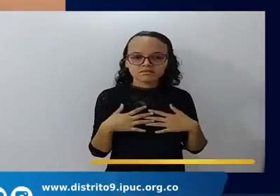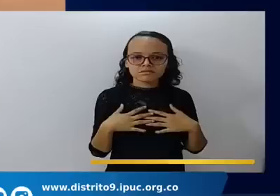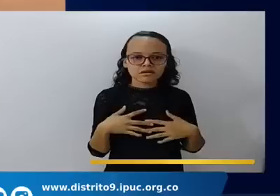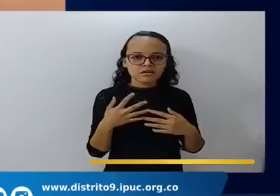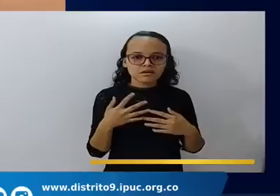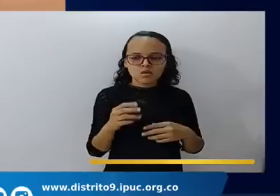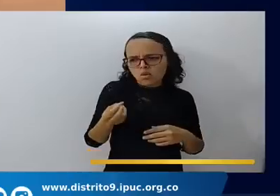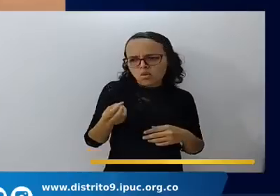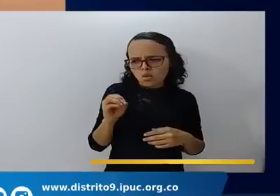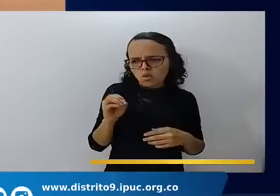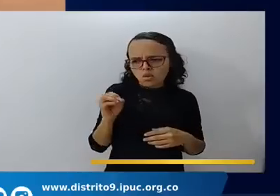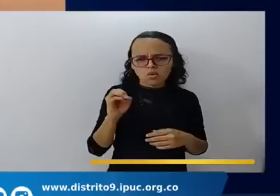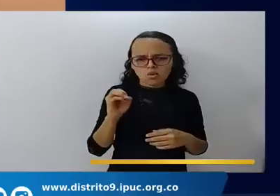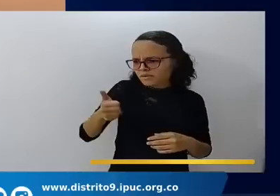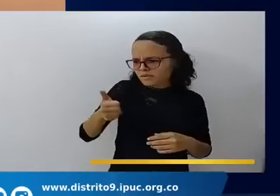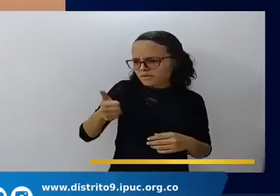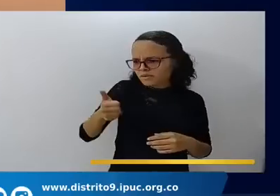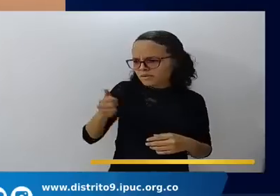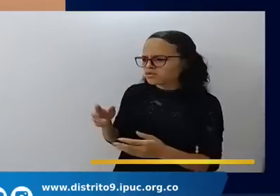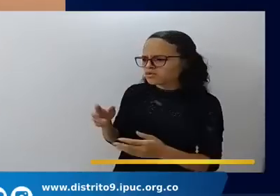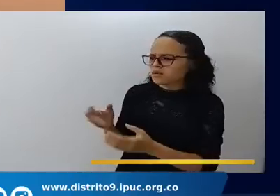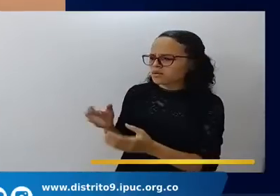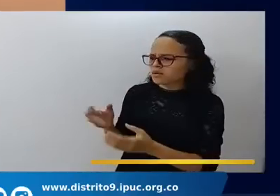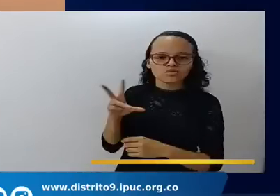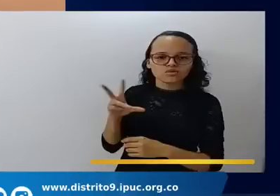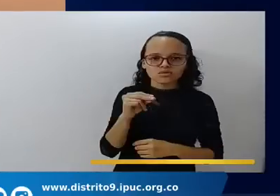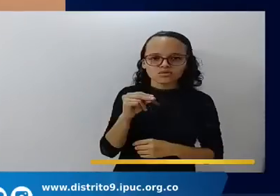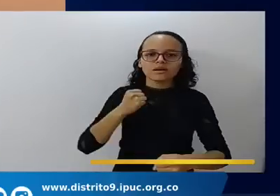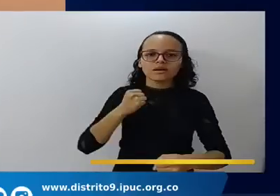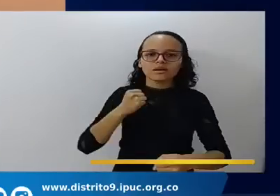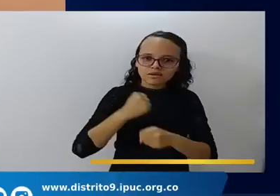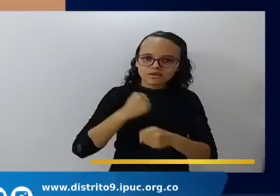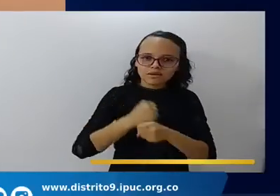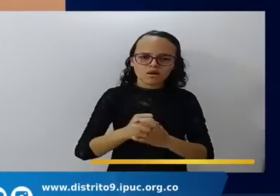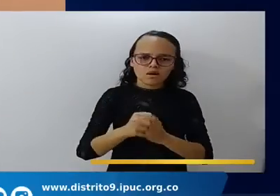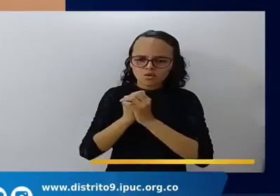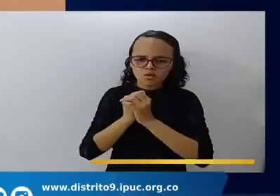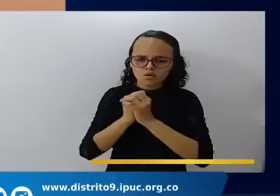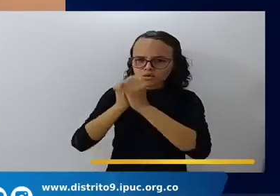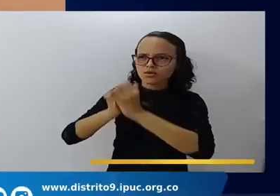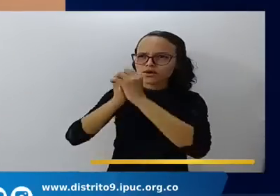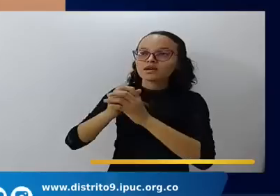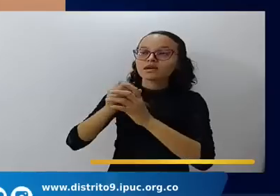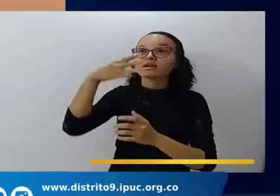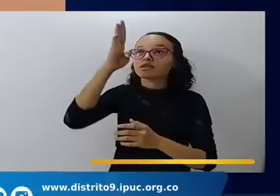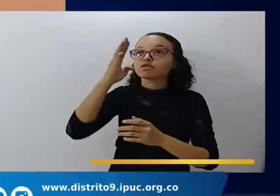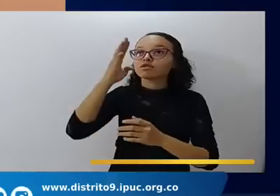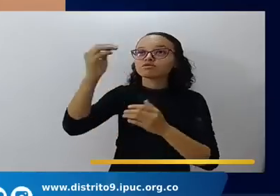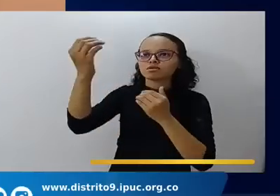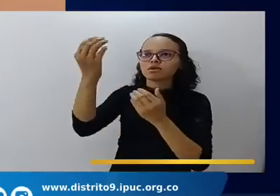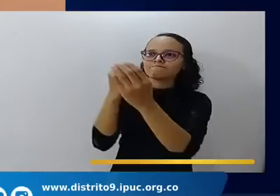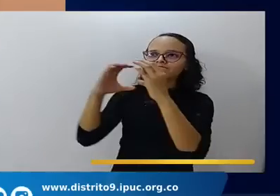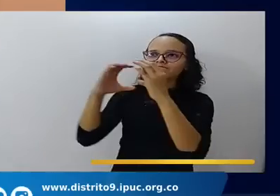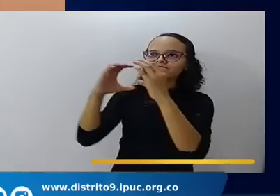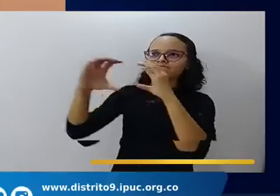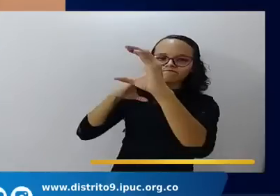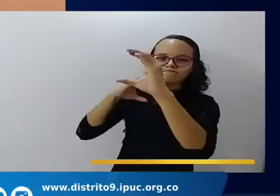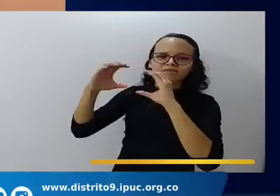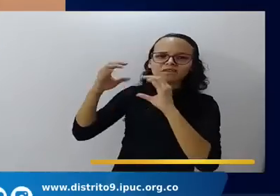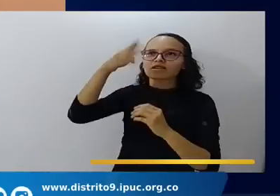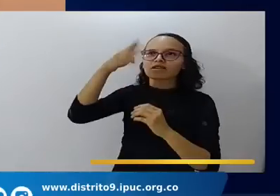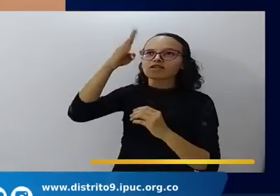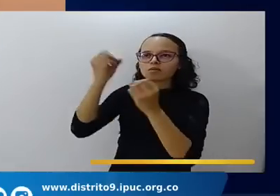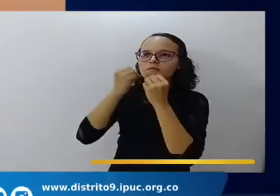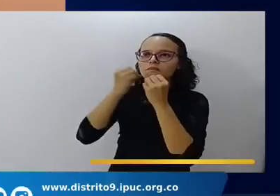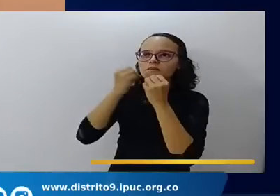quitándole el tiempo al otro, sino a orar, que el Señor nos hablara, que el Señor bendijera el culto,